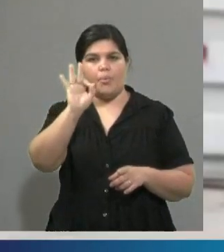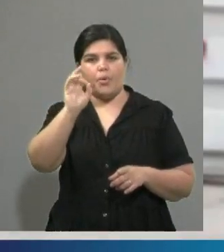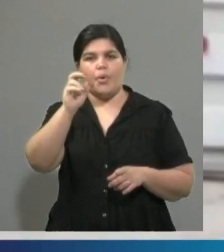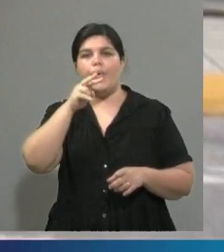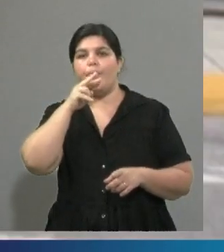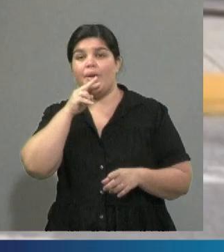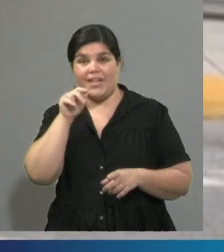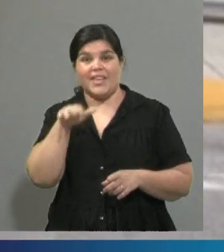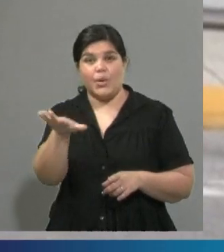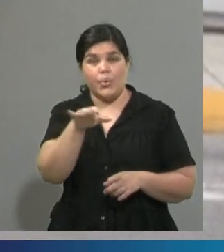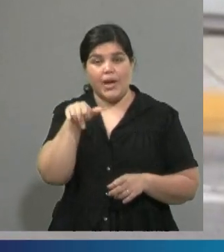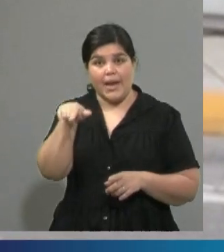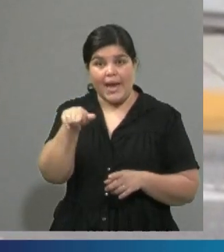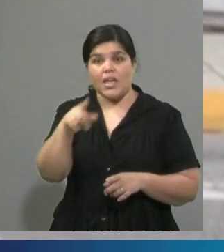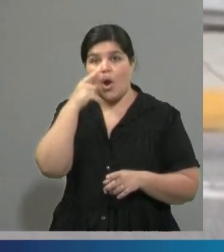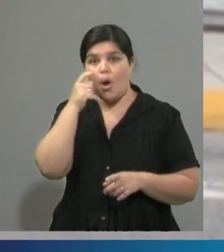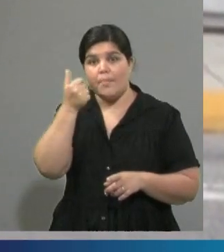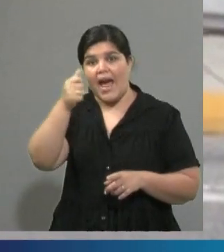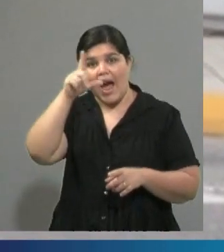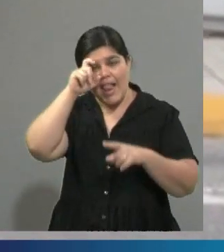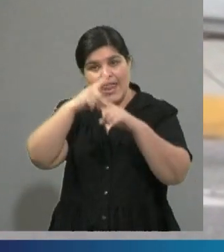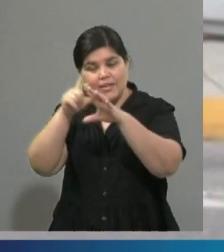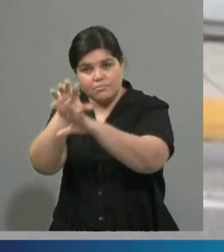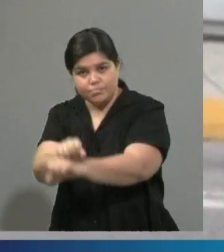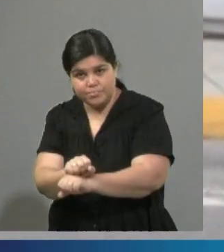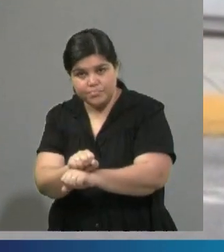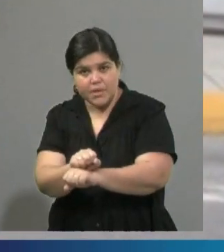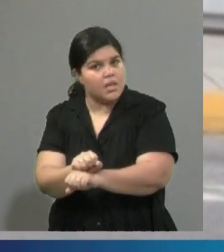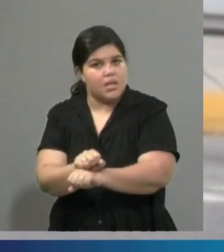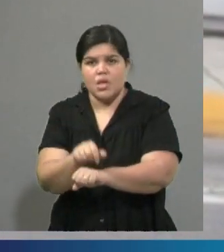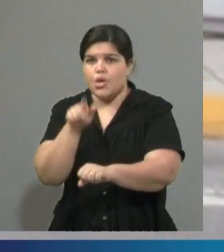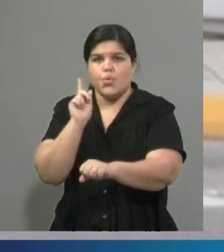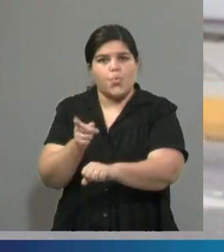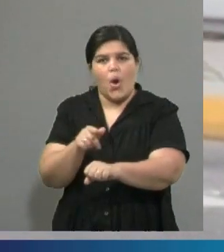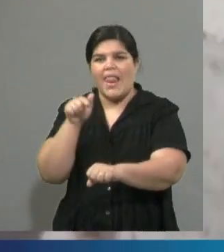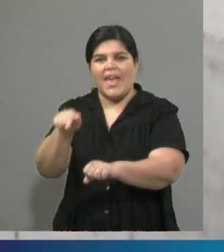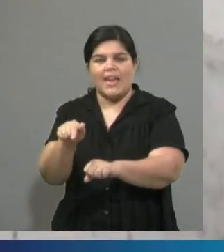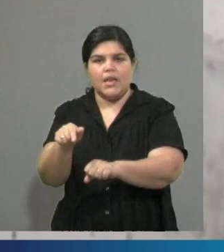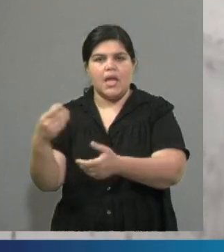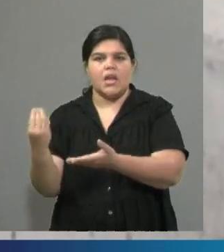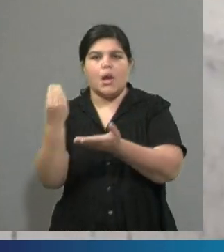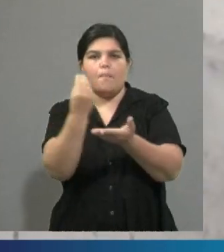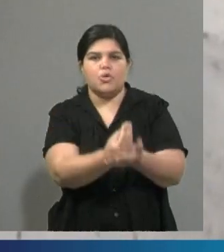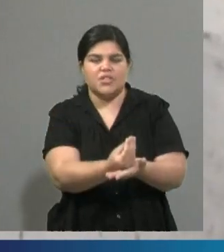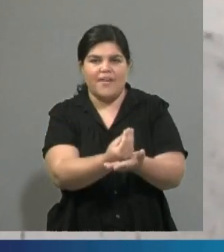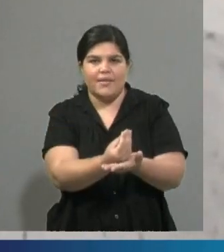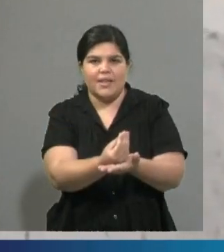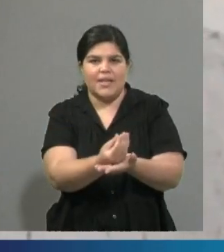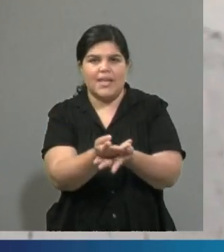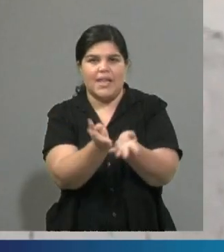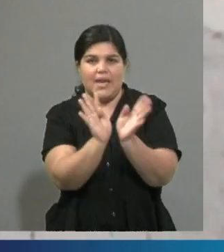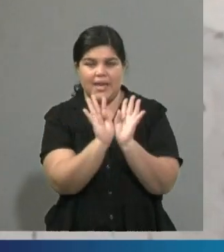supuestamente sería un agente diplomático, aunque se haya decretado su, digamos, justamente su posición de